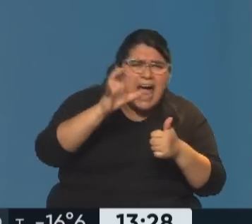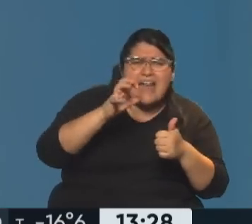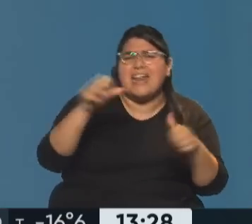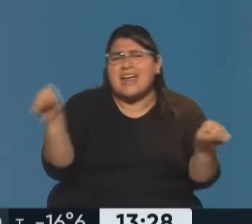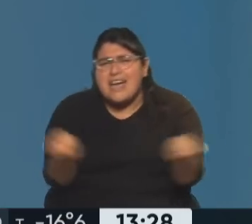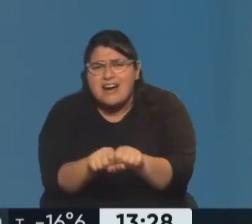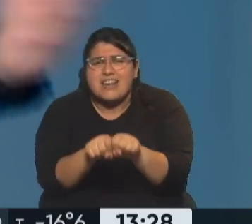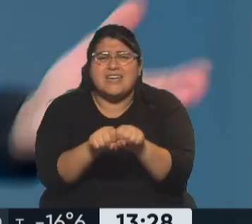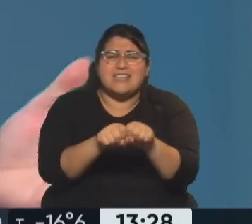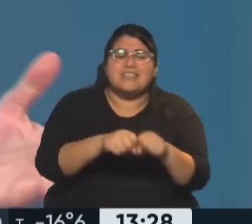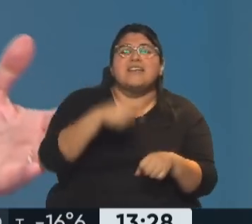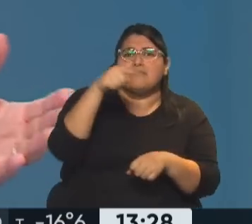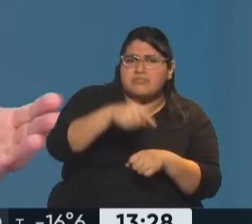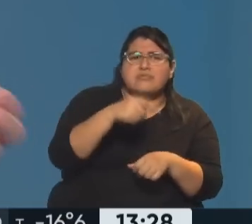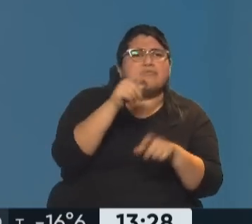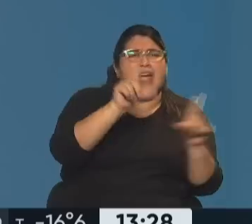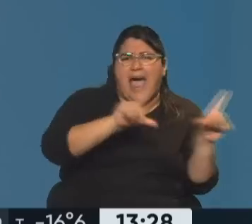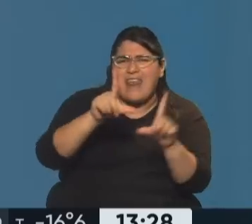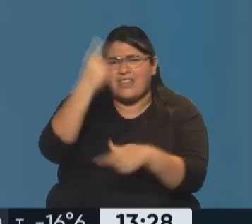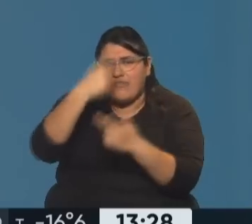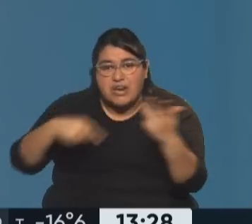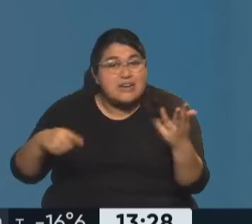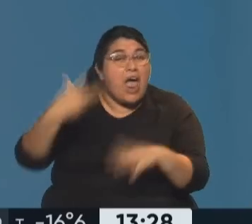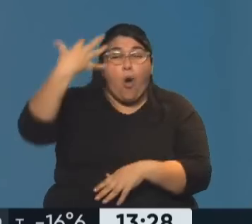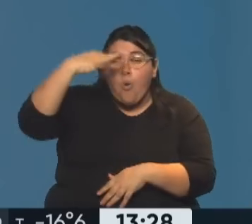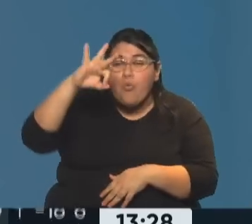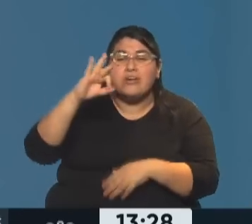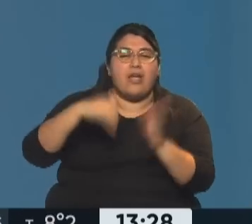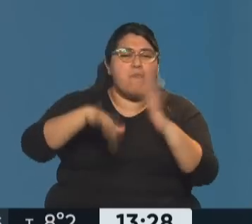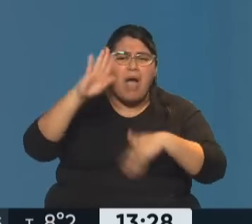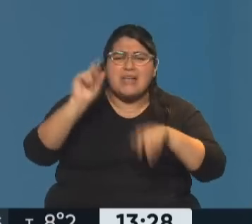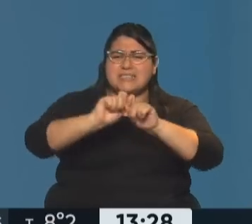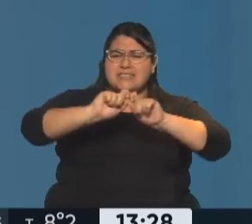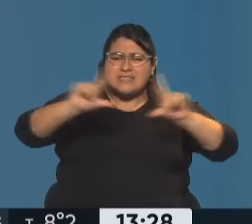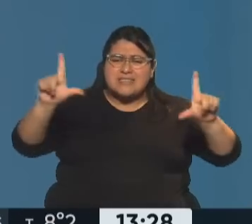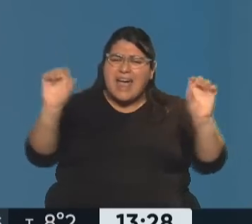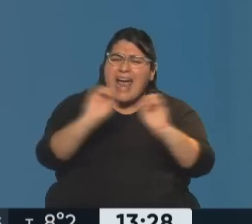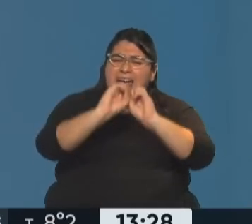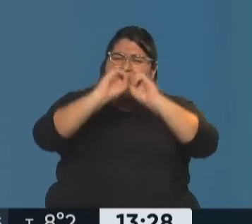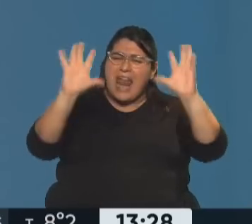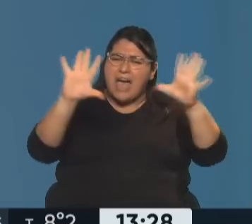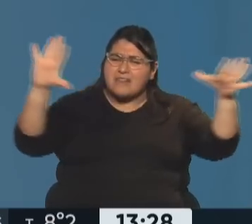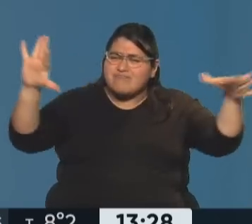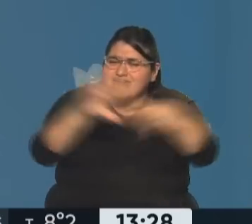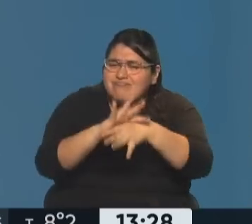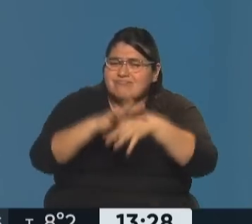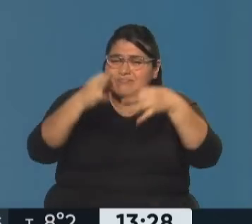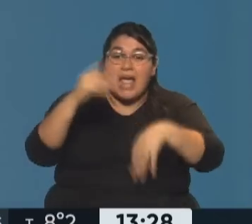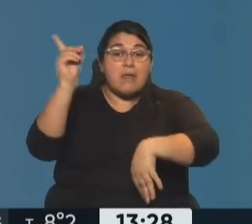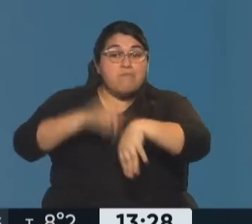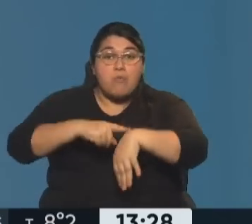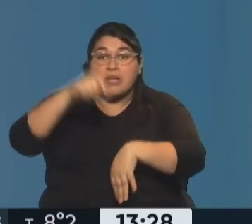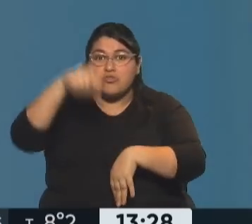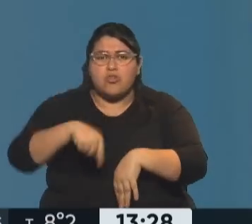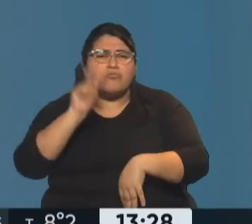y de los medios de canales abiertos. Y la única imagen nítida, clara, que teníamos para ver el momento en